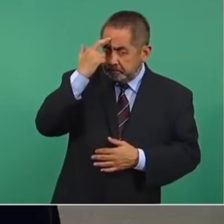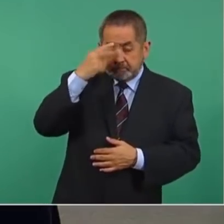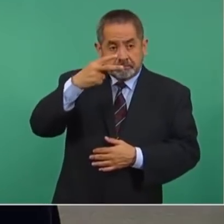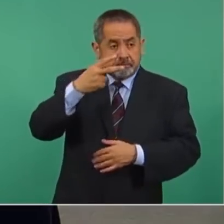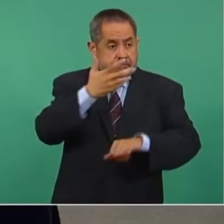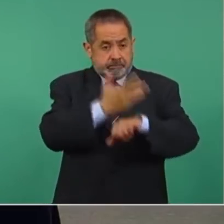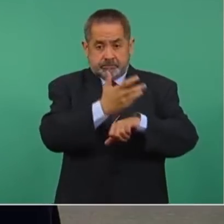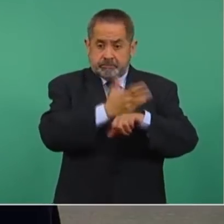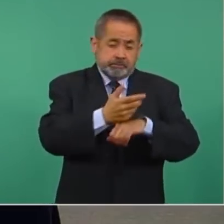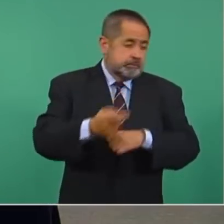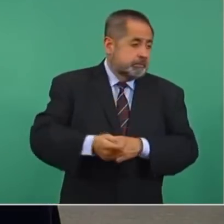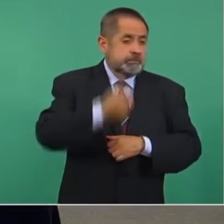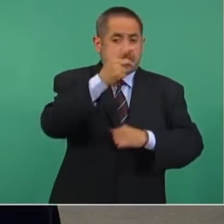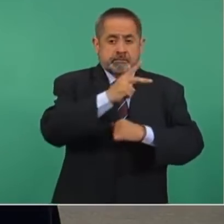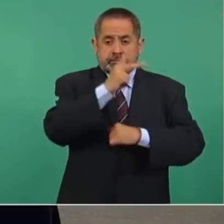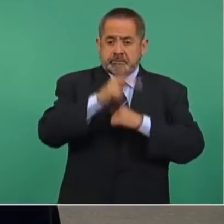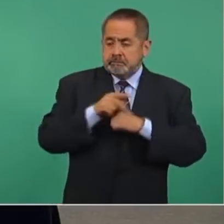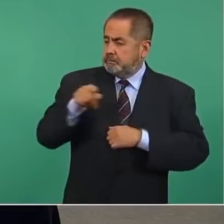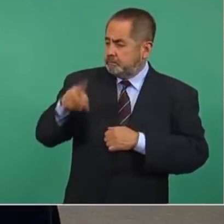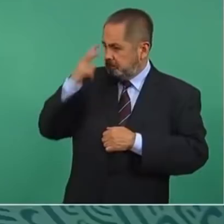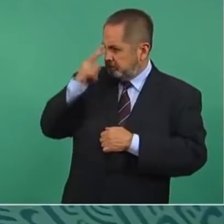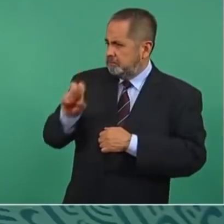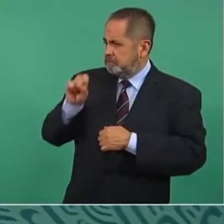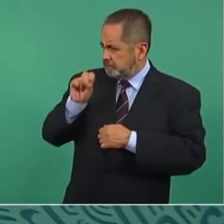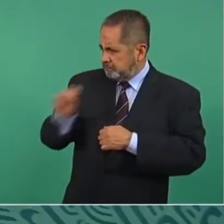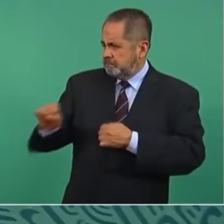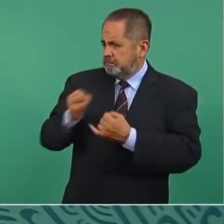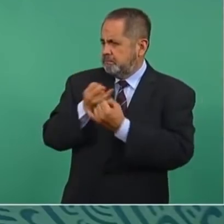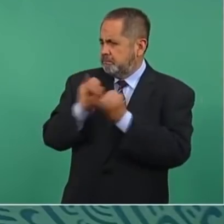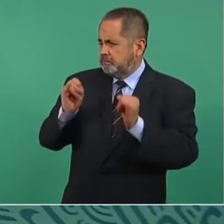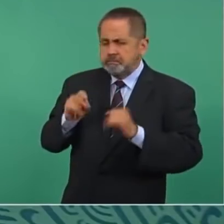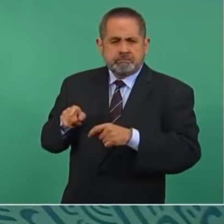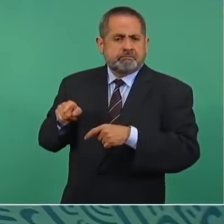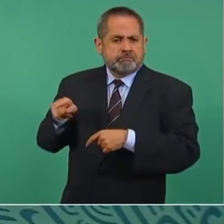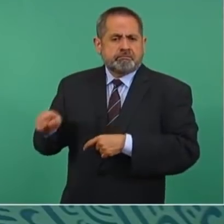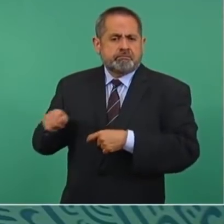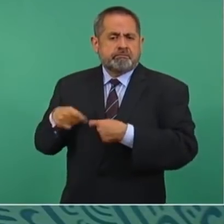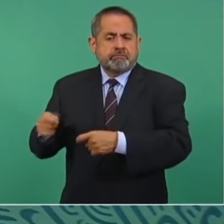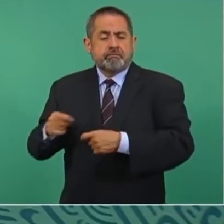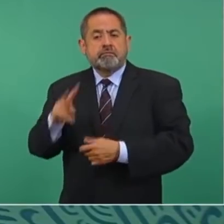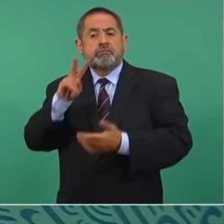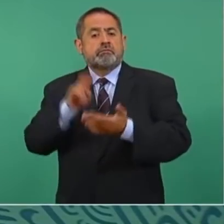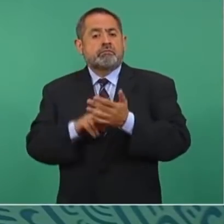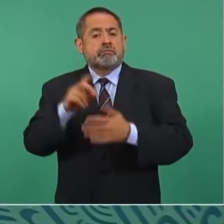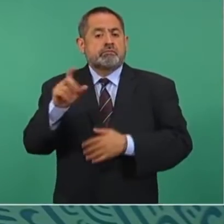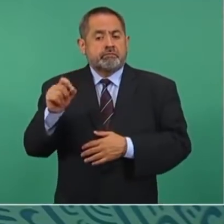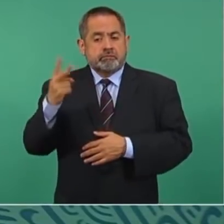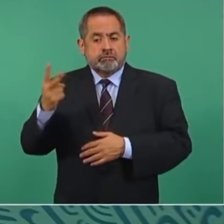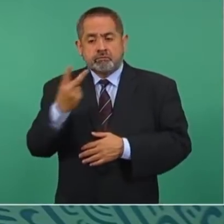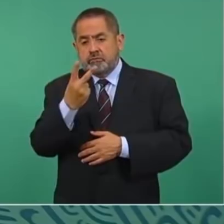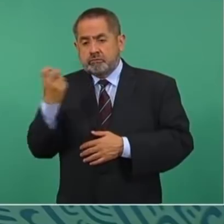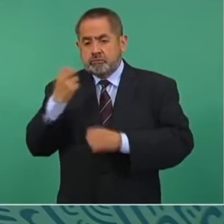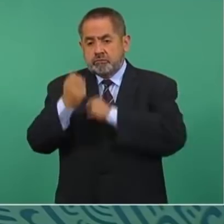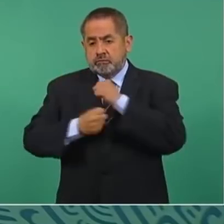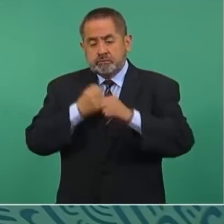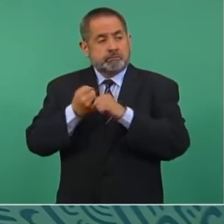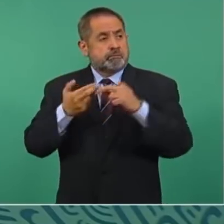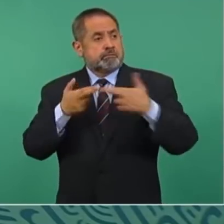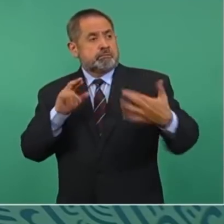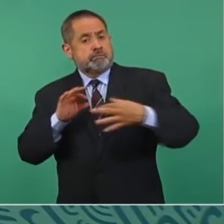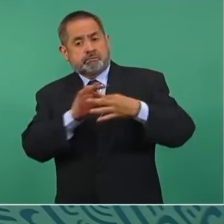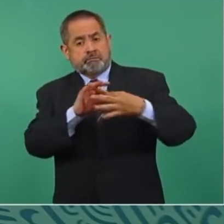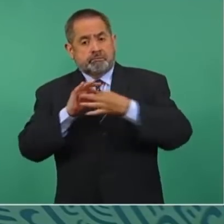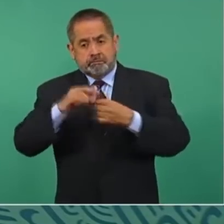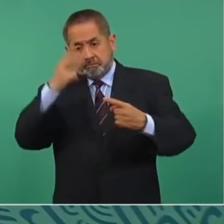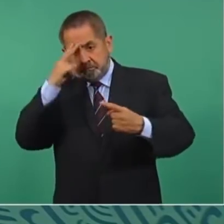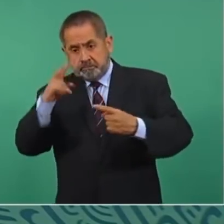país que reconoció a México como país independiente. 2022 se celebran los 200 años de relaciones entre México